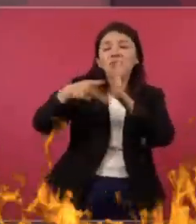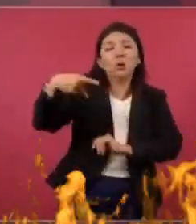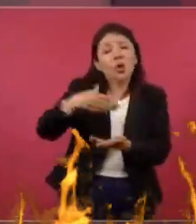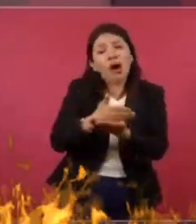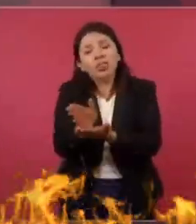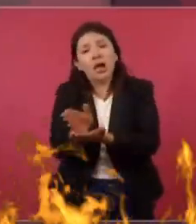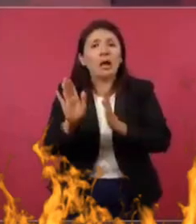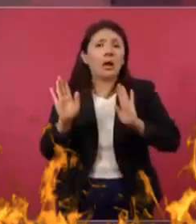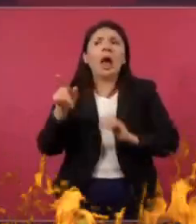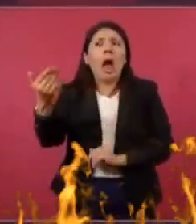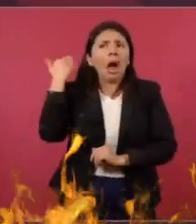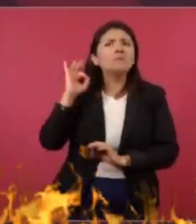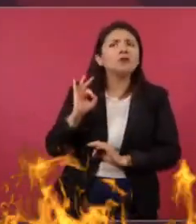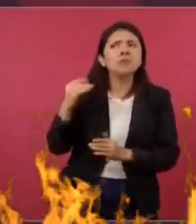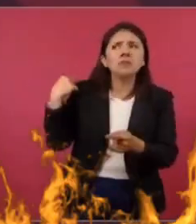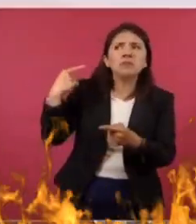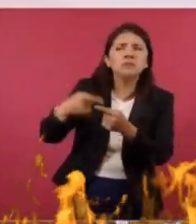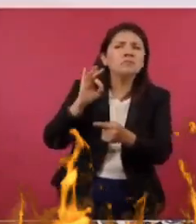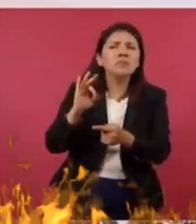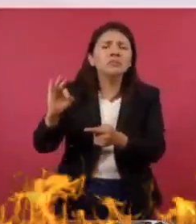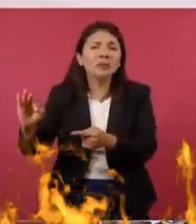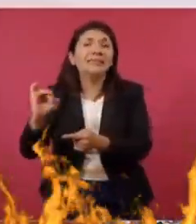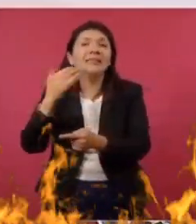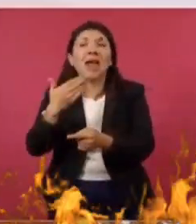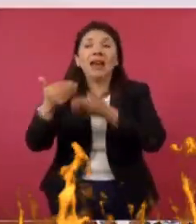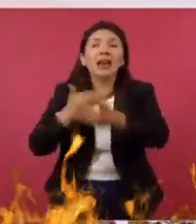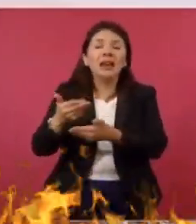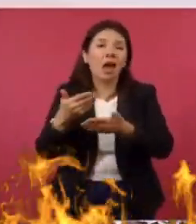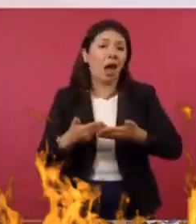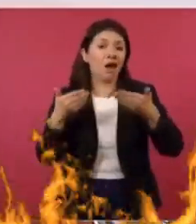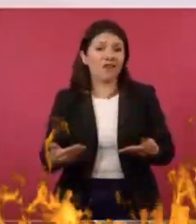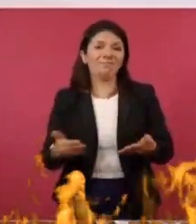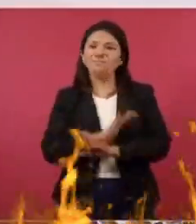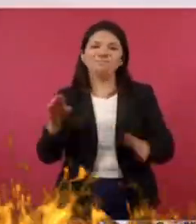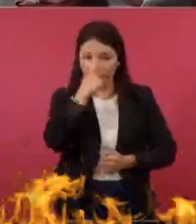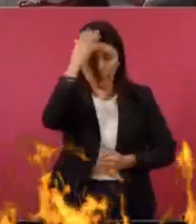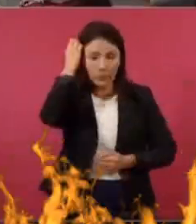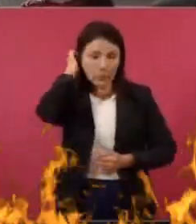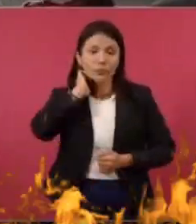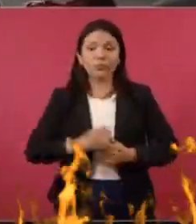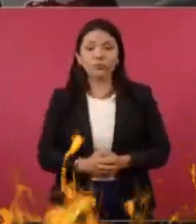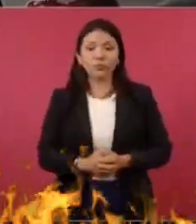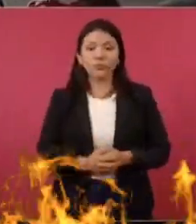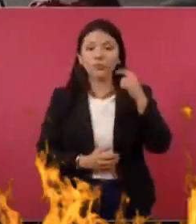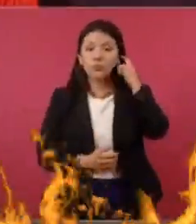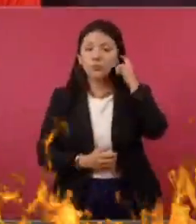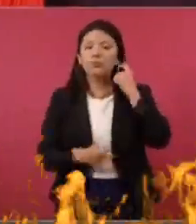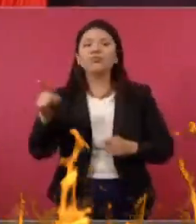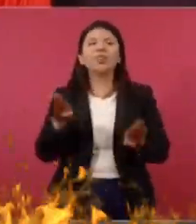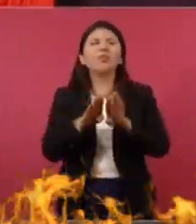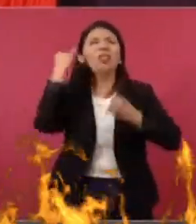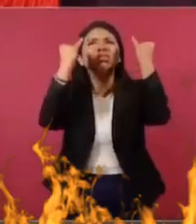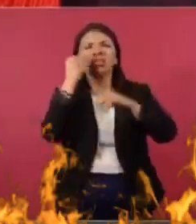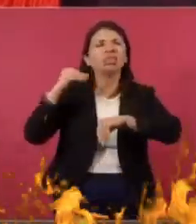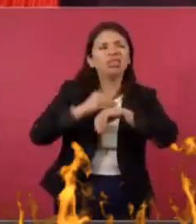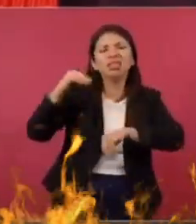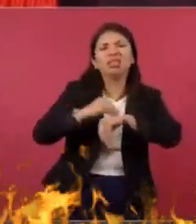y funcionaba en otros tiempos, ahora fue un rotundo fracaso Estar inventando